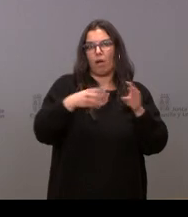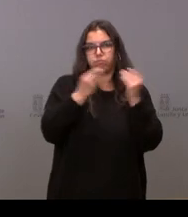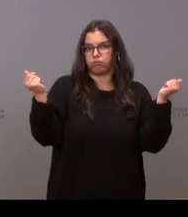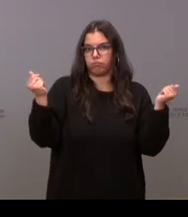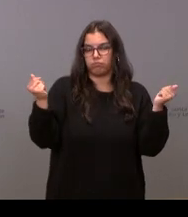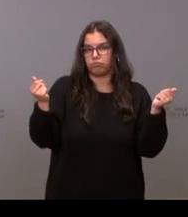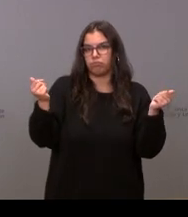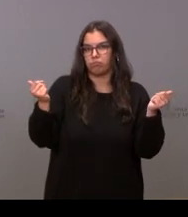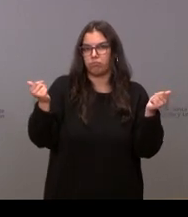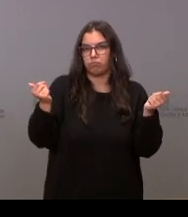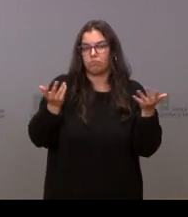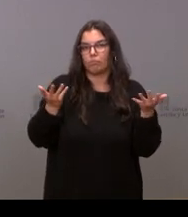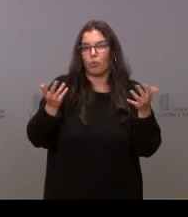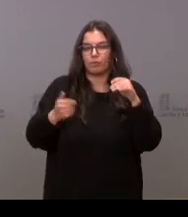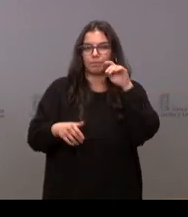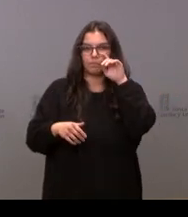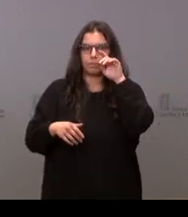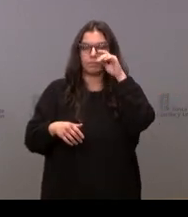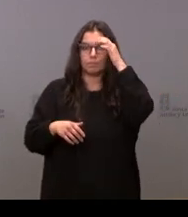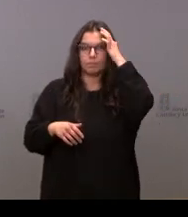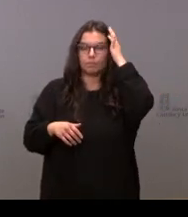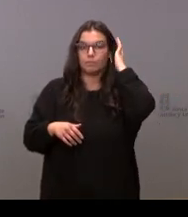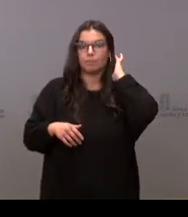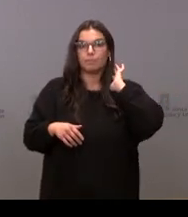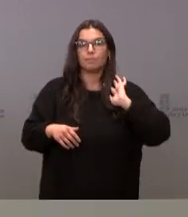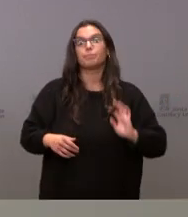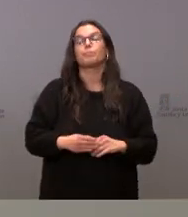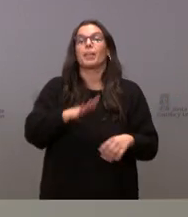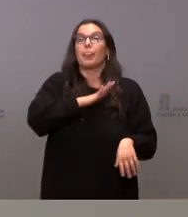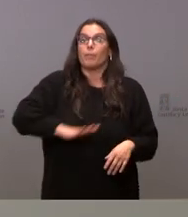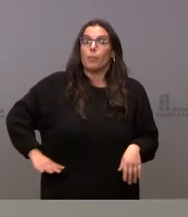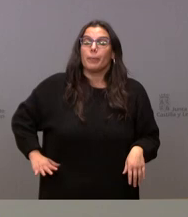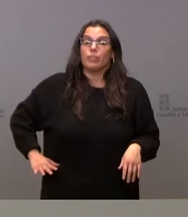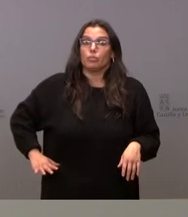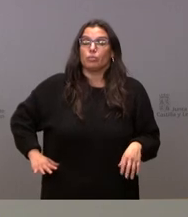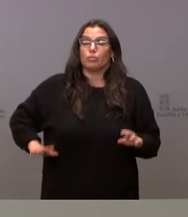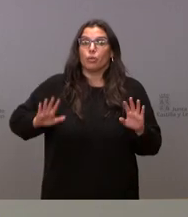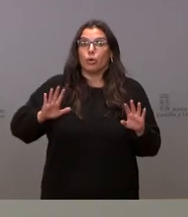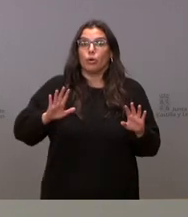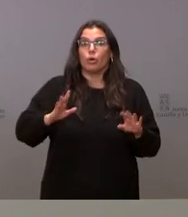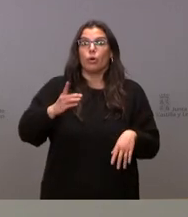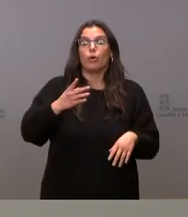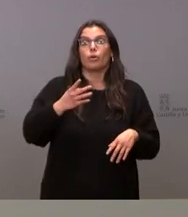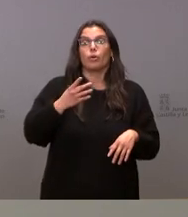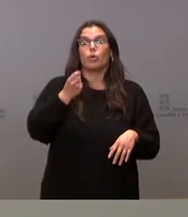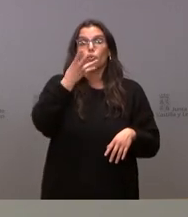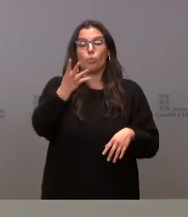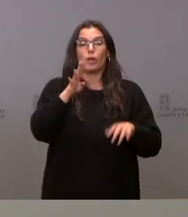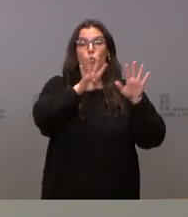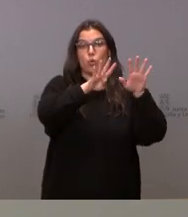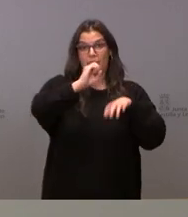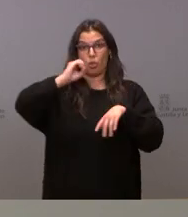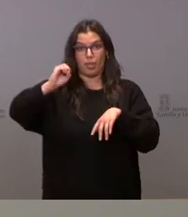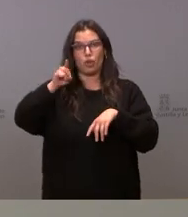ya se va a desaparecer De momento tenemos el número 900 que sigue para el COVID